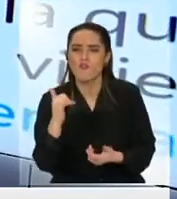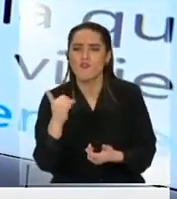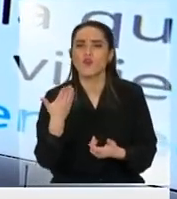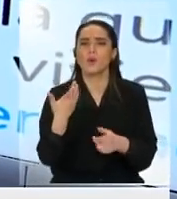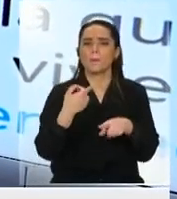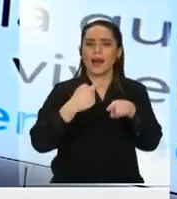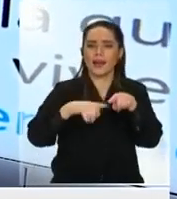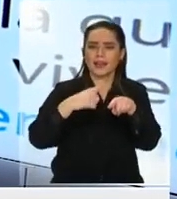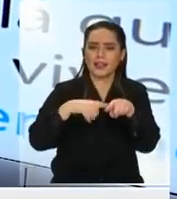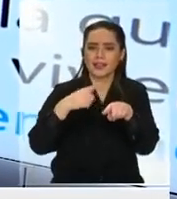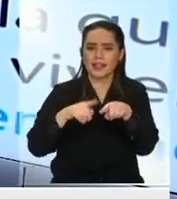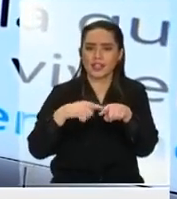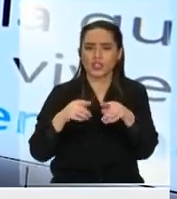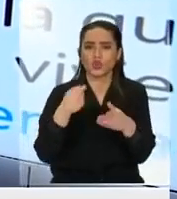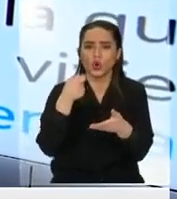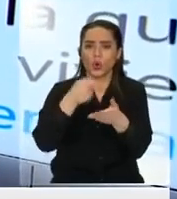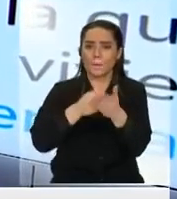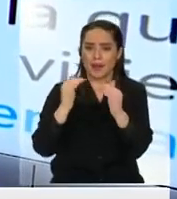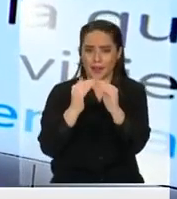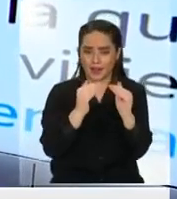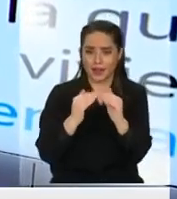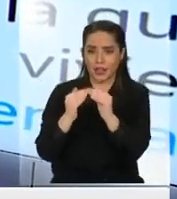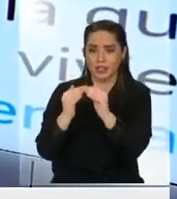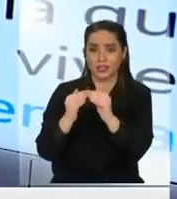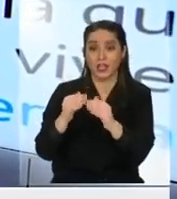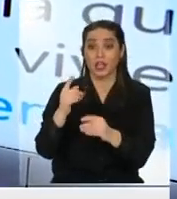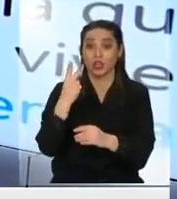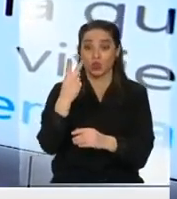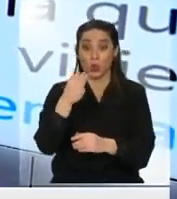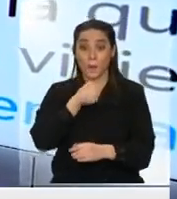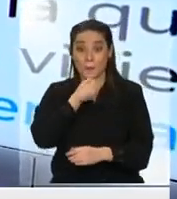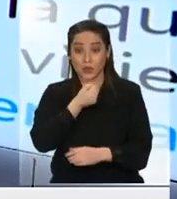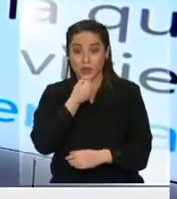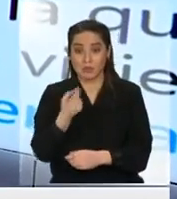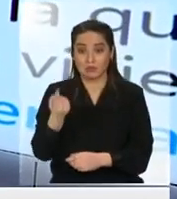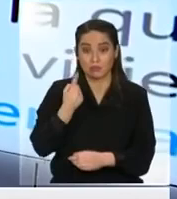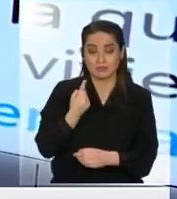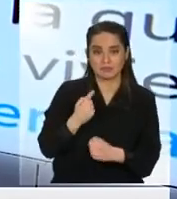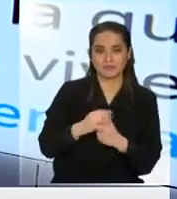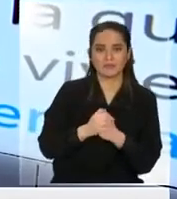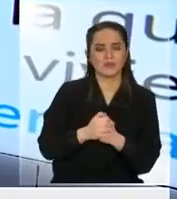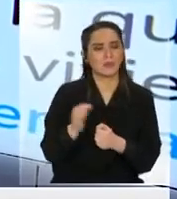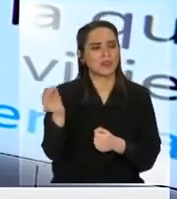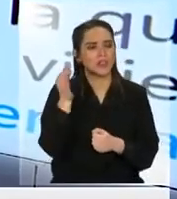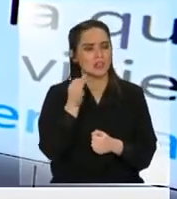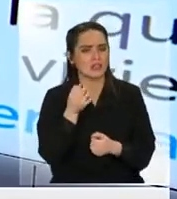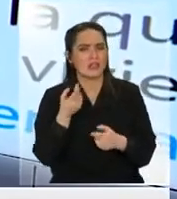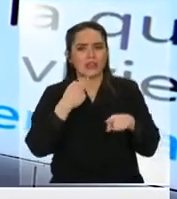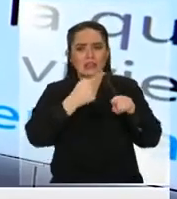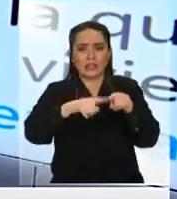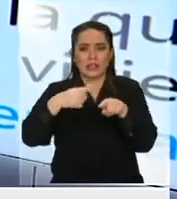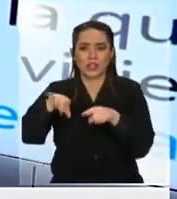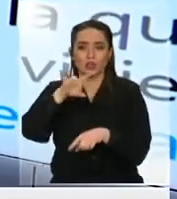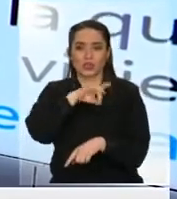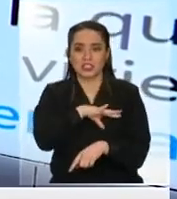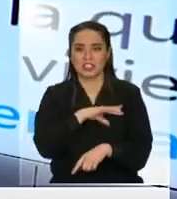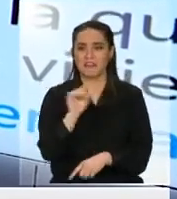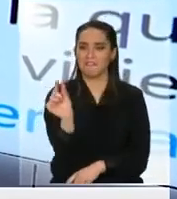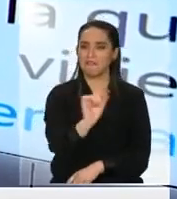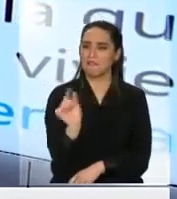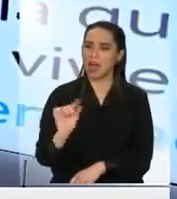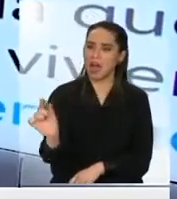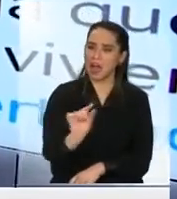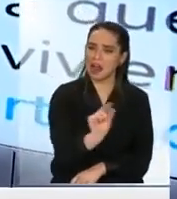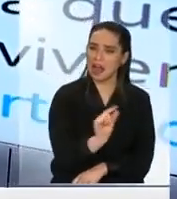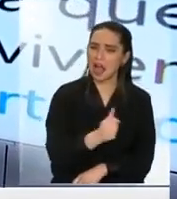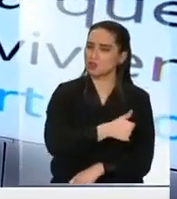hipotecarios y un par de periodistas que me entrevistaron dos periodistas y lo digo con mucho respeto decían que los créditos en Chile estaban muy baratos y que